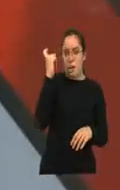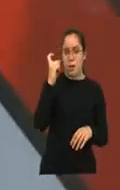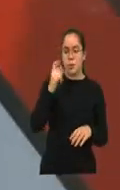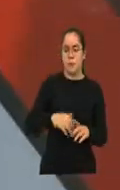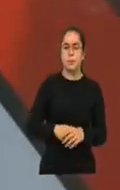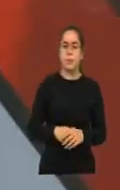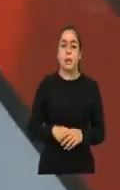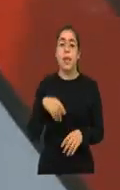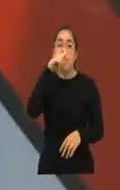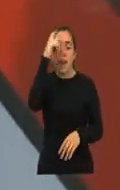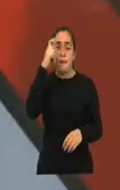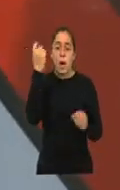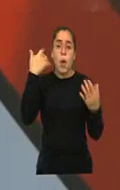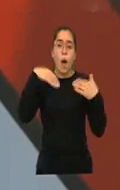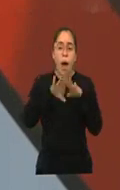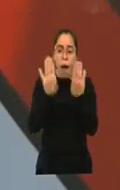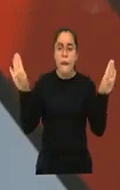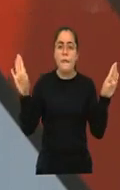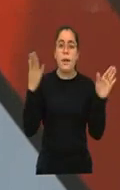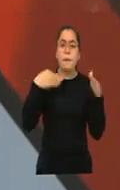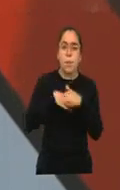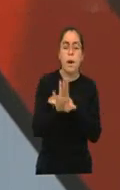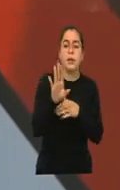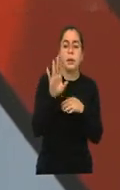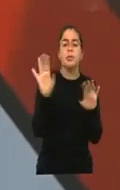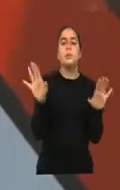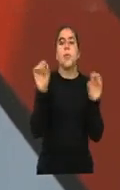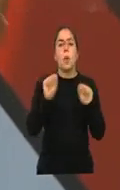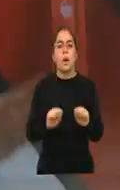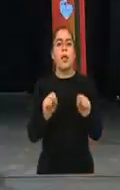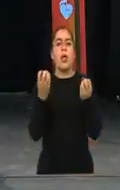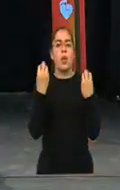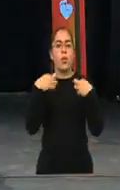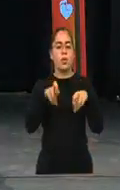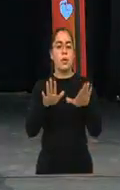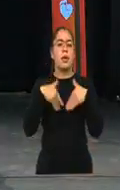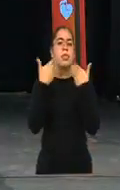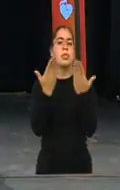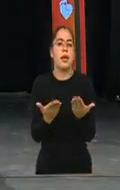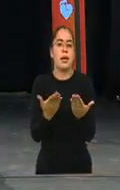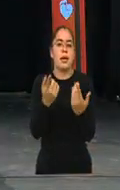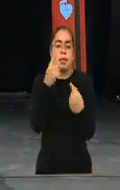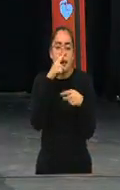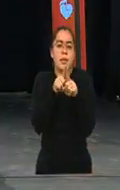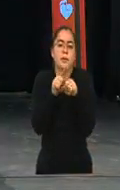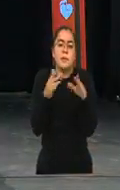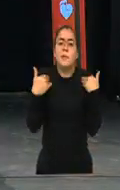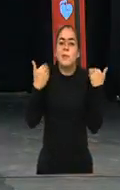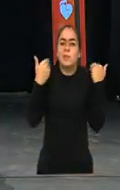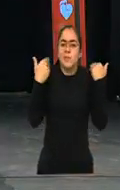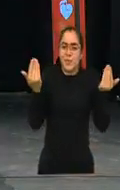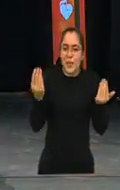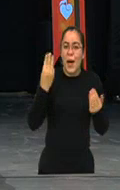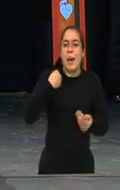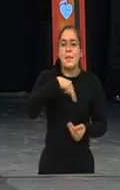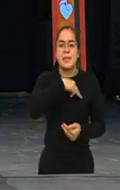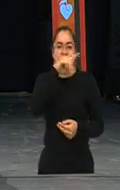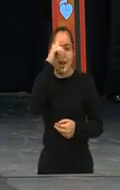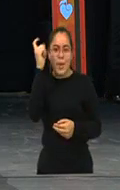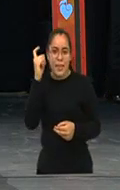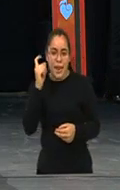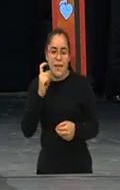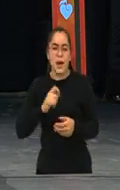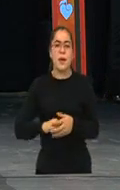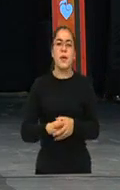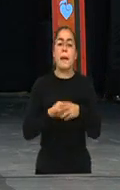puertas, el trabajo da oportunidades y por eso es que estamos encantados y agradecidos con el ministerio, con el señor ministro por este